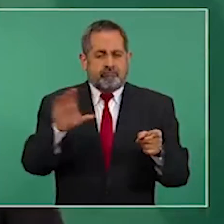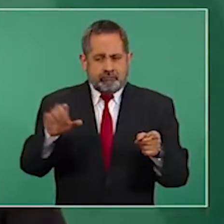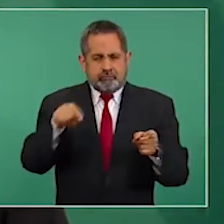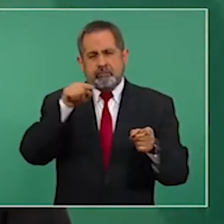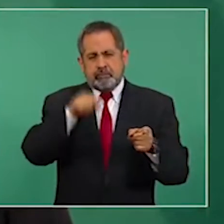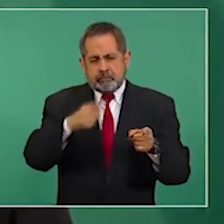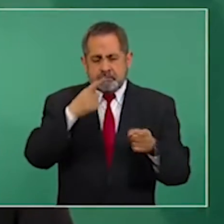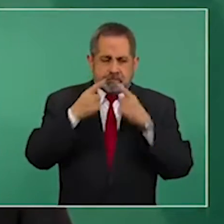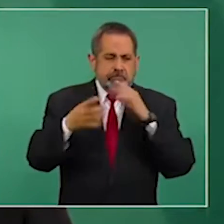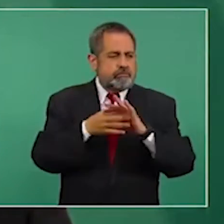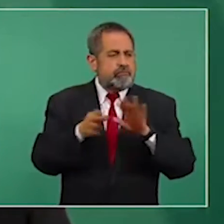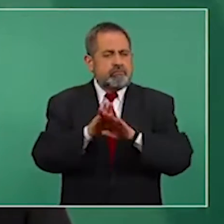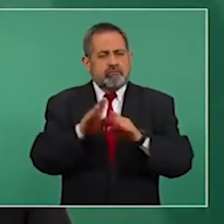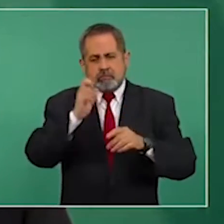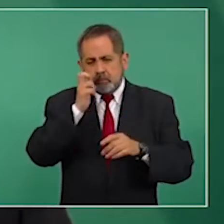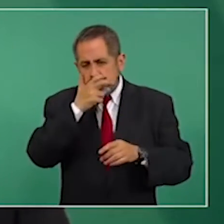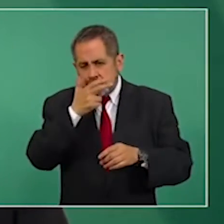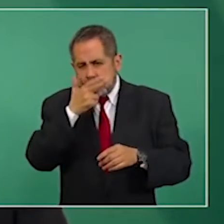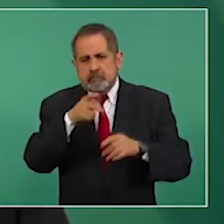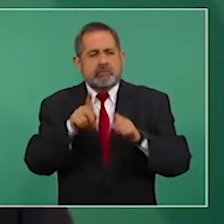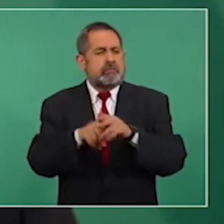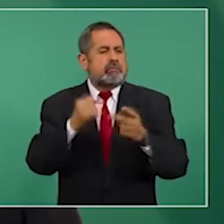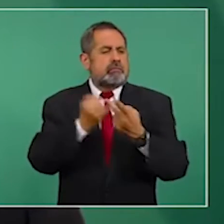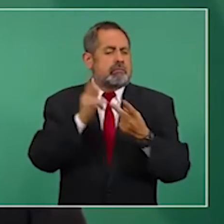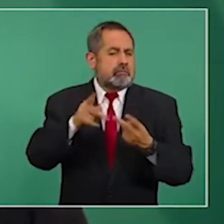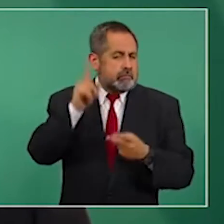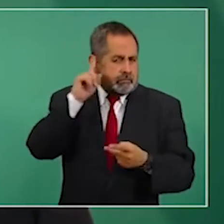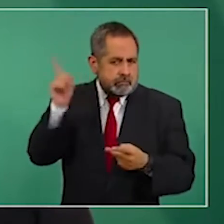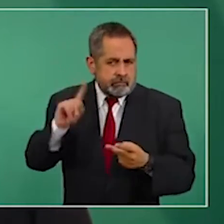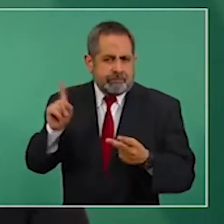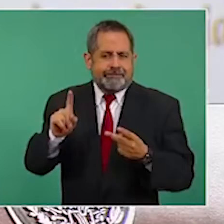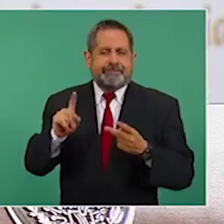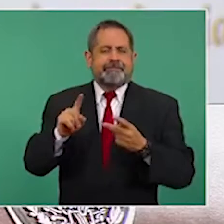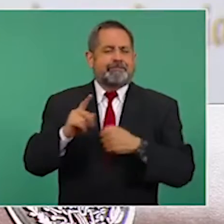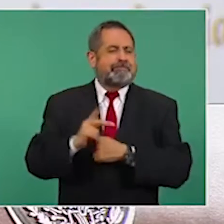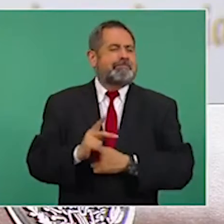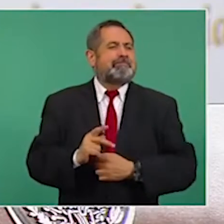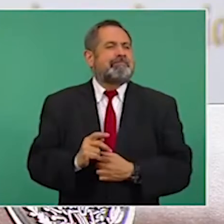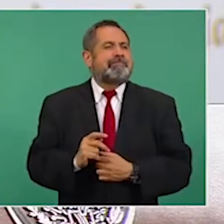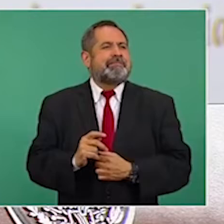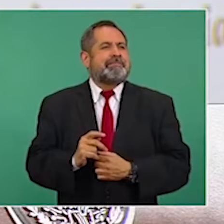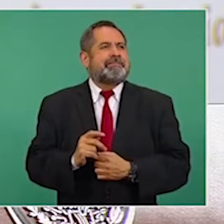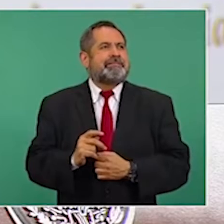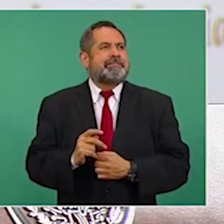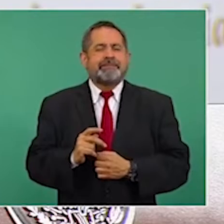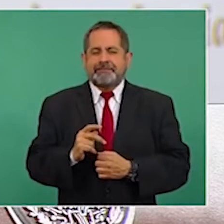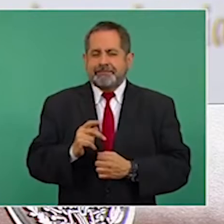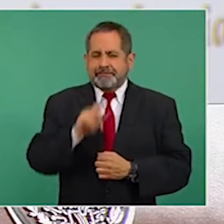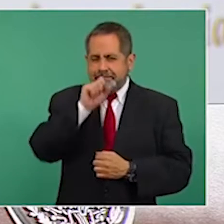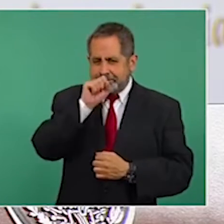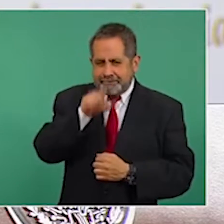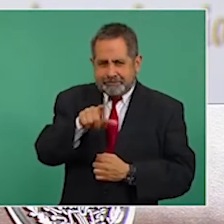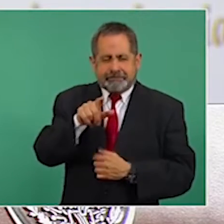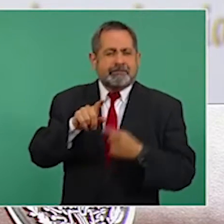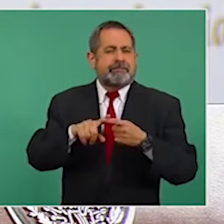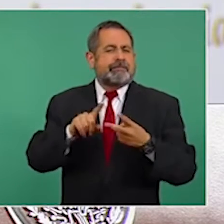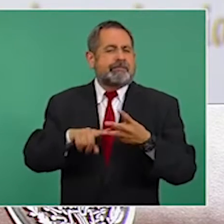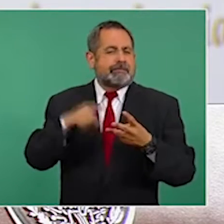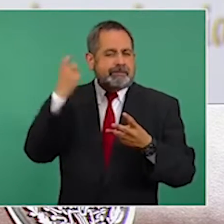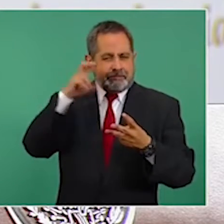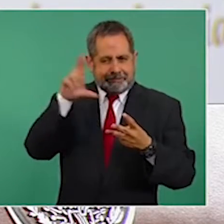a Chihuahua, como lo hicimos con Zacatecas, Guanajuato, Jalisco, Quintana Roo,